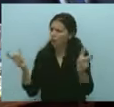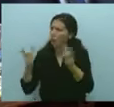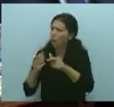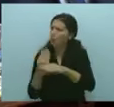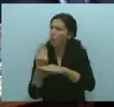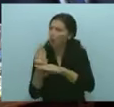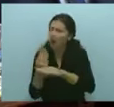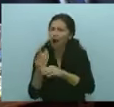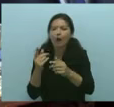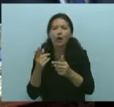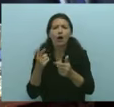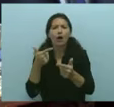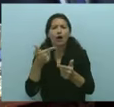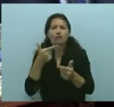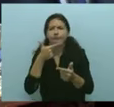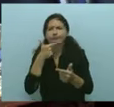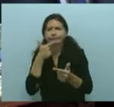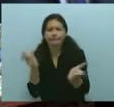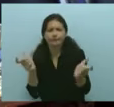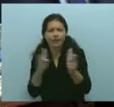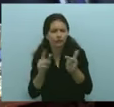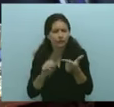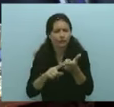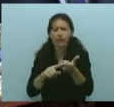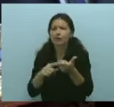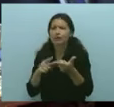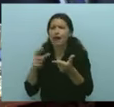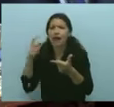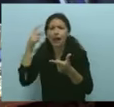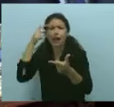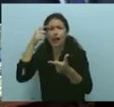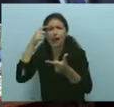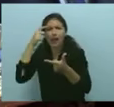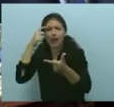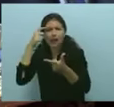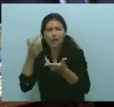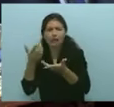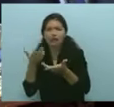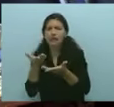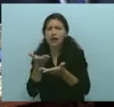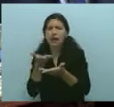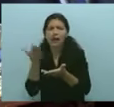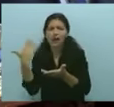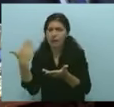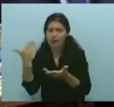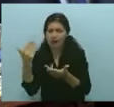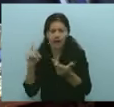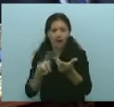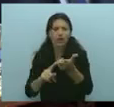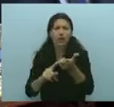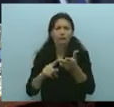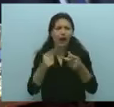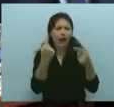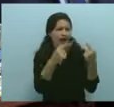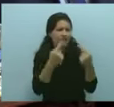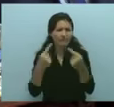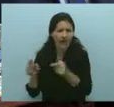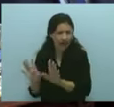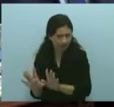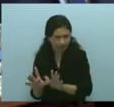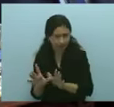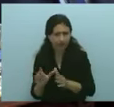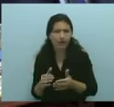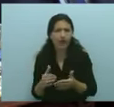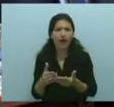ponencias de especialistas, organizaciones profesionales e incluso de la sociedad civil y nos informaron